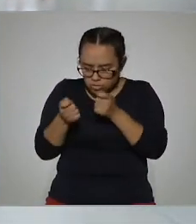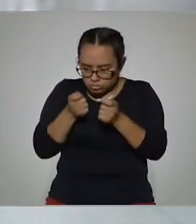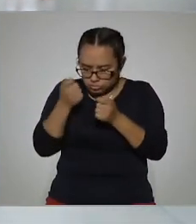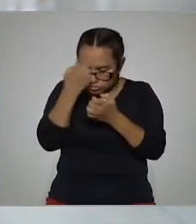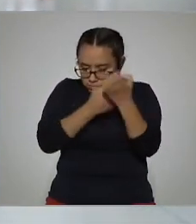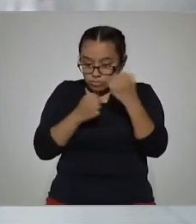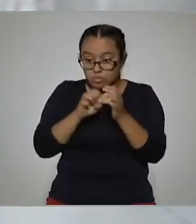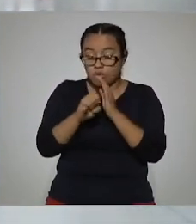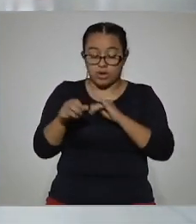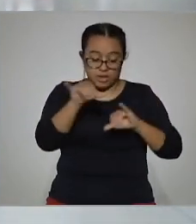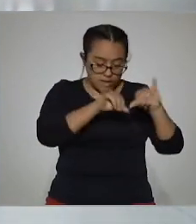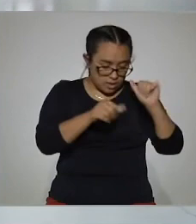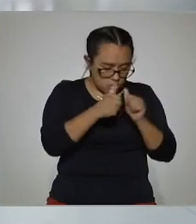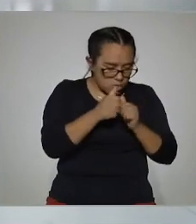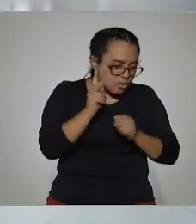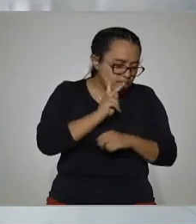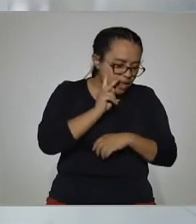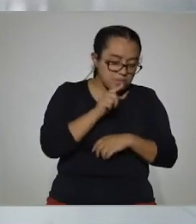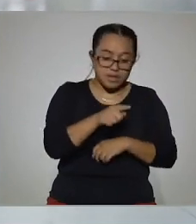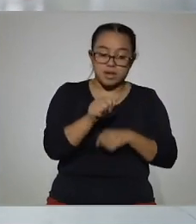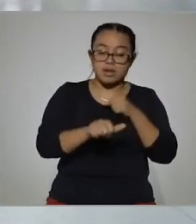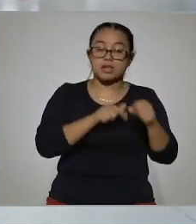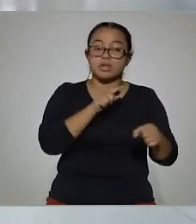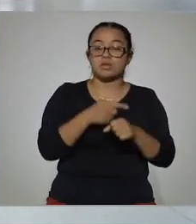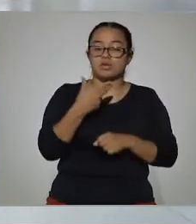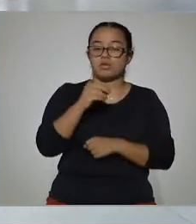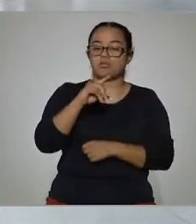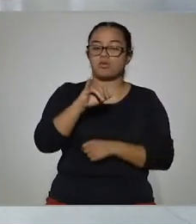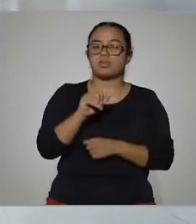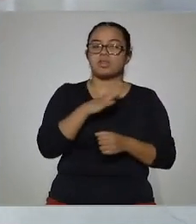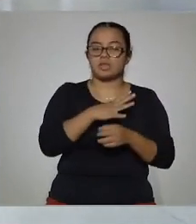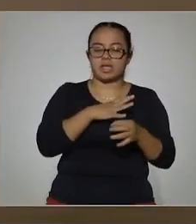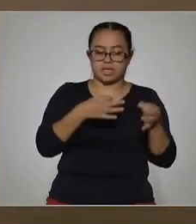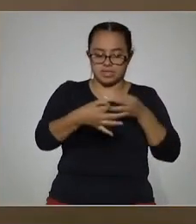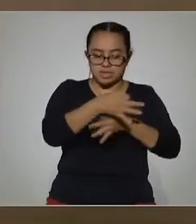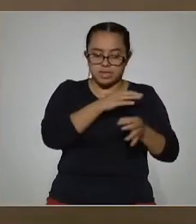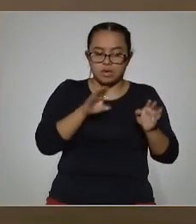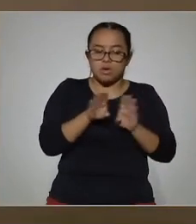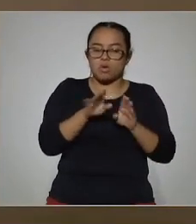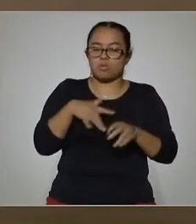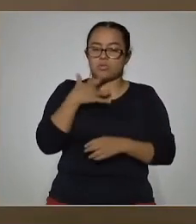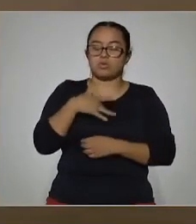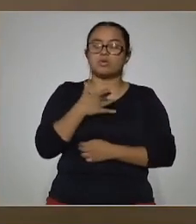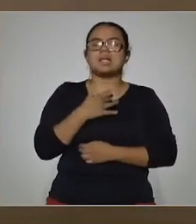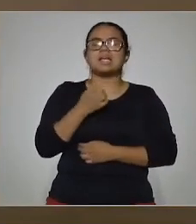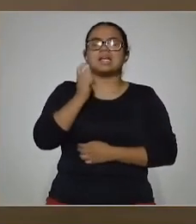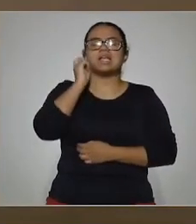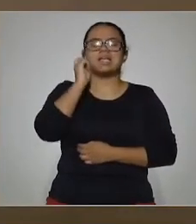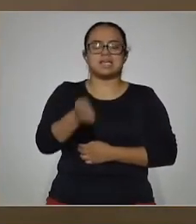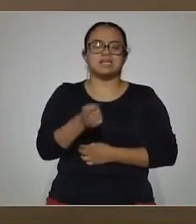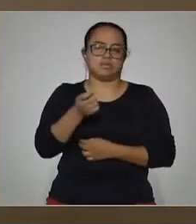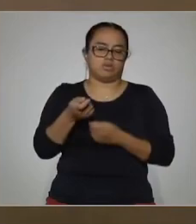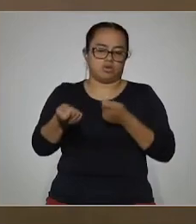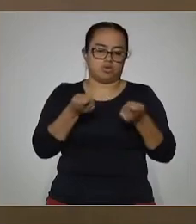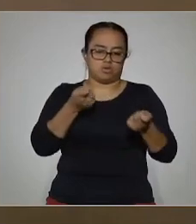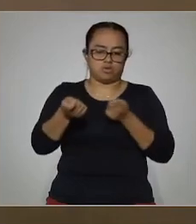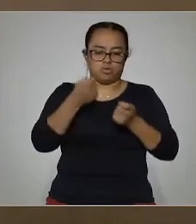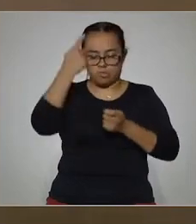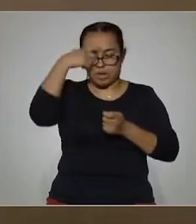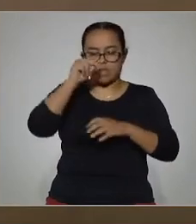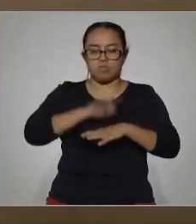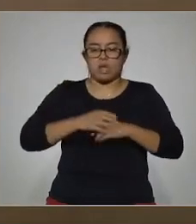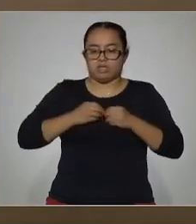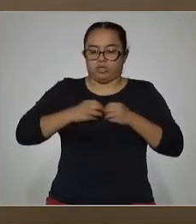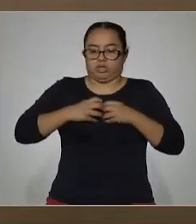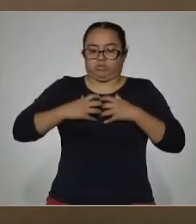experimentos con animales, la homeopatía ejerce sus efectos sobre células de estipa inmunológica. Es decir, lo que se encarga de controlar el proceso inflamatorio,